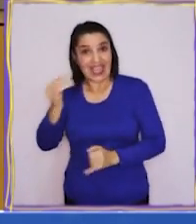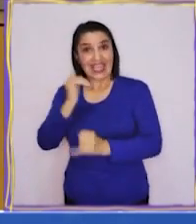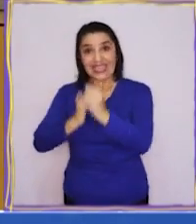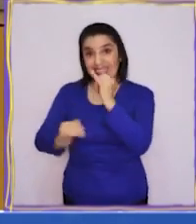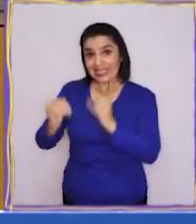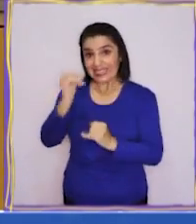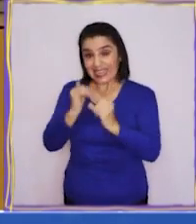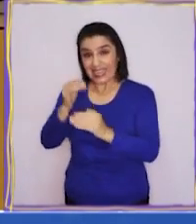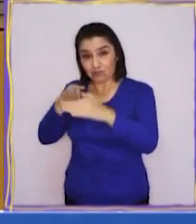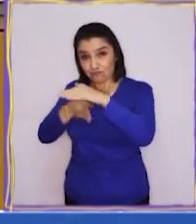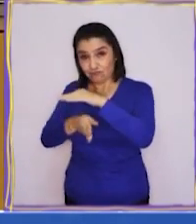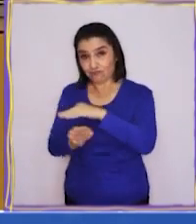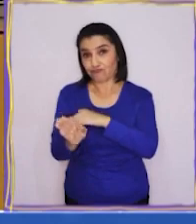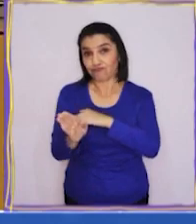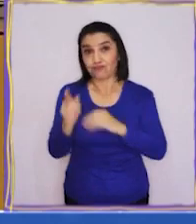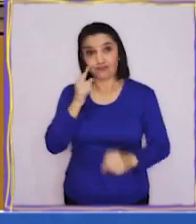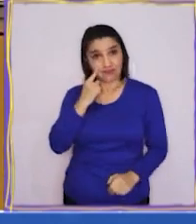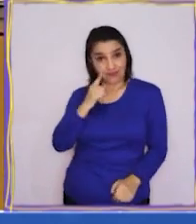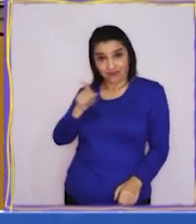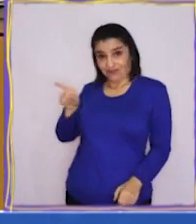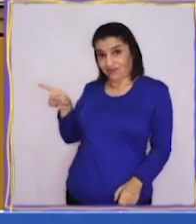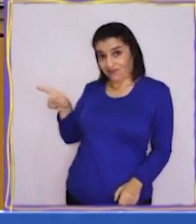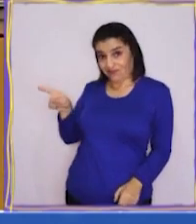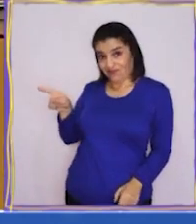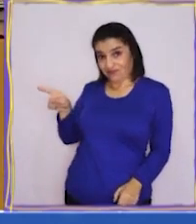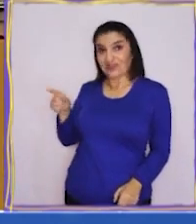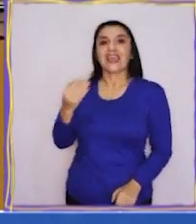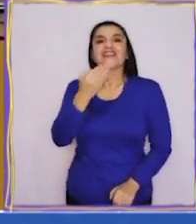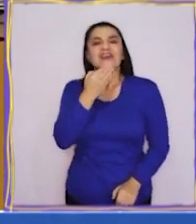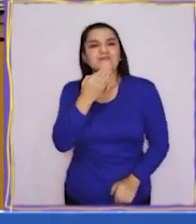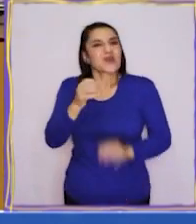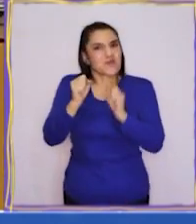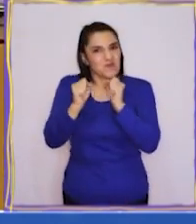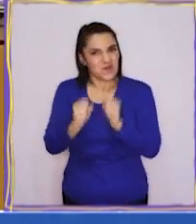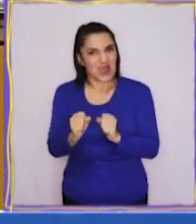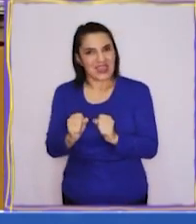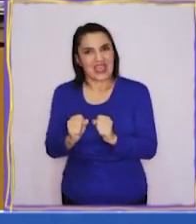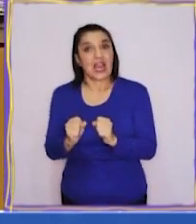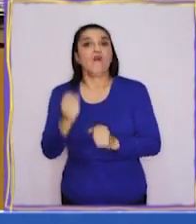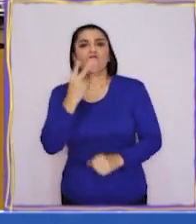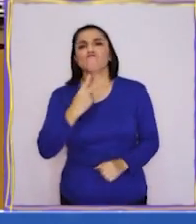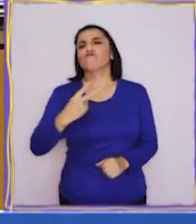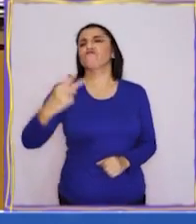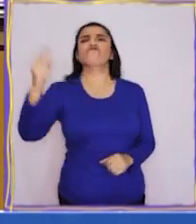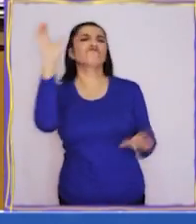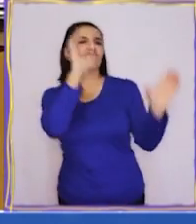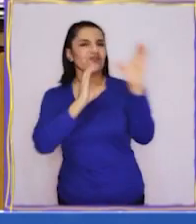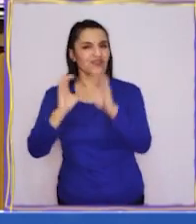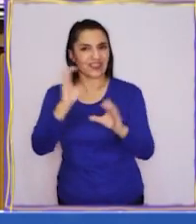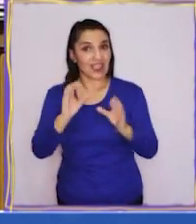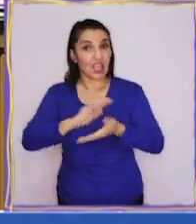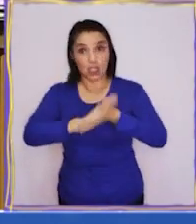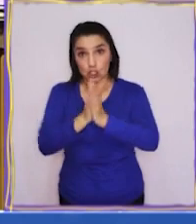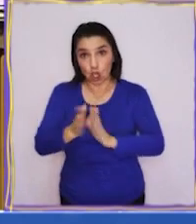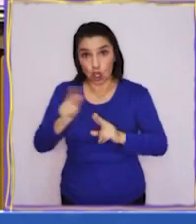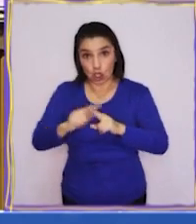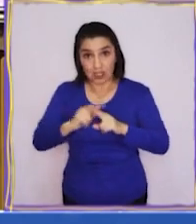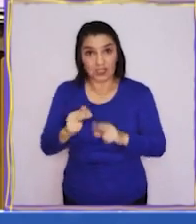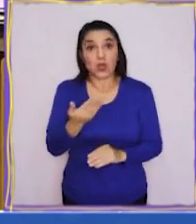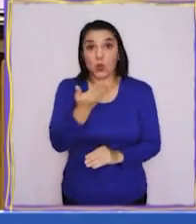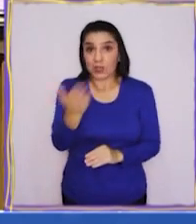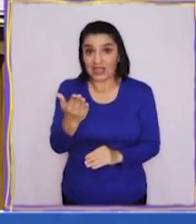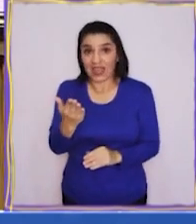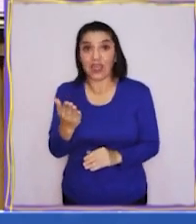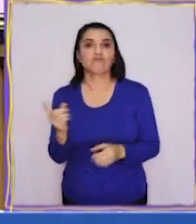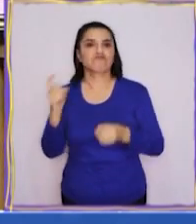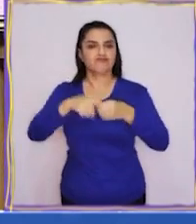entran a la página bdescolar.mineduc.cl también podrán emprender sus propias aventuras. Todo lo que tienen que hacer es, si es